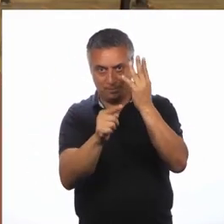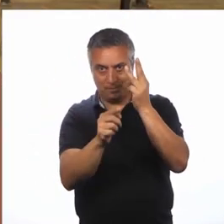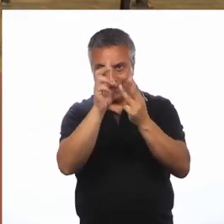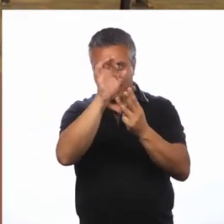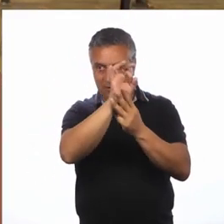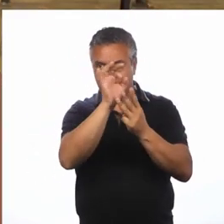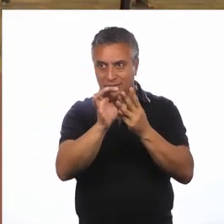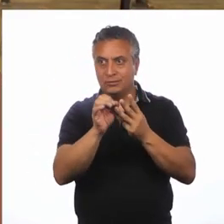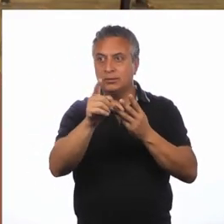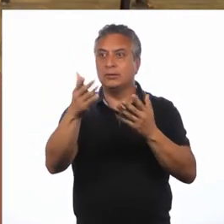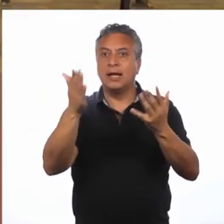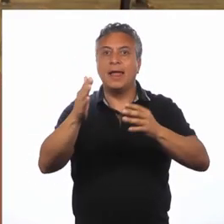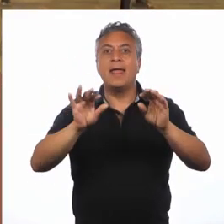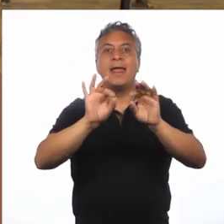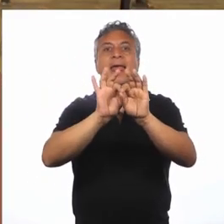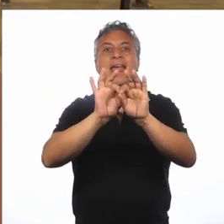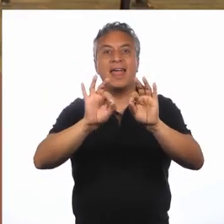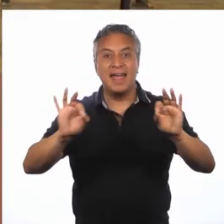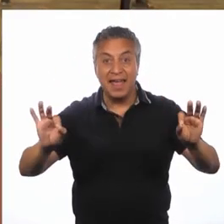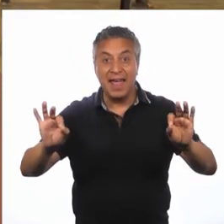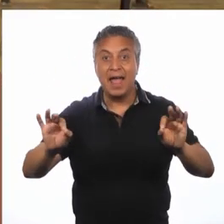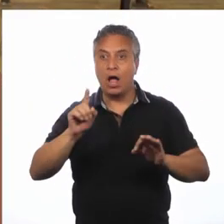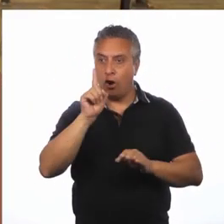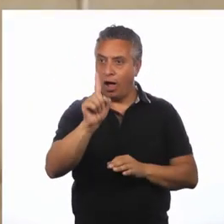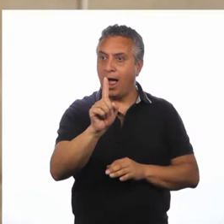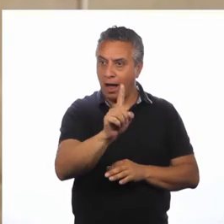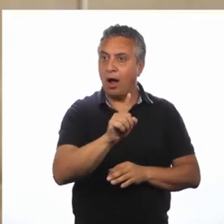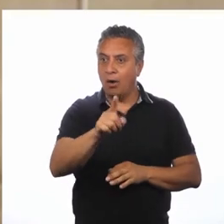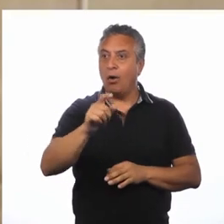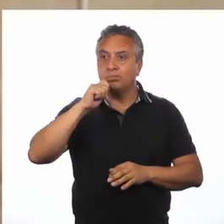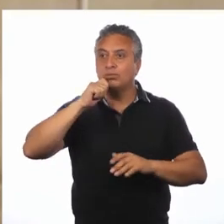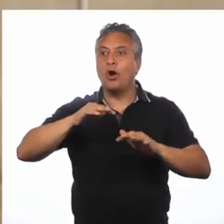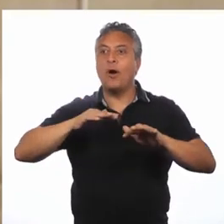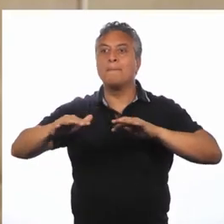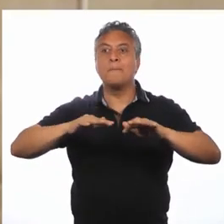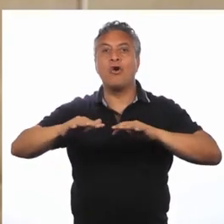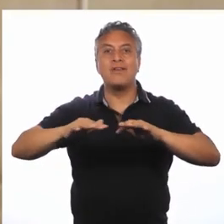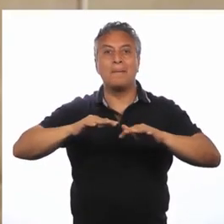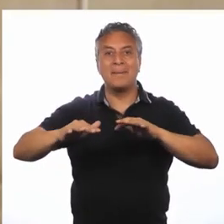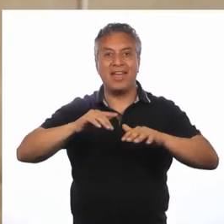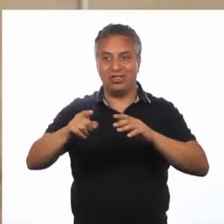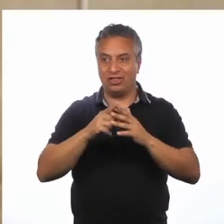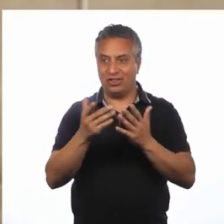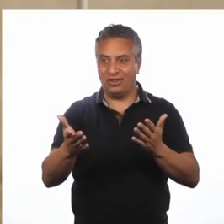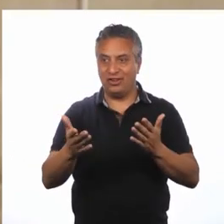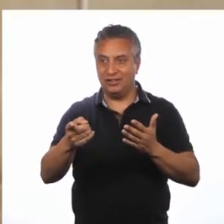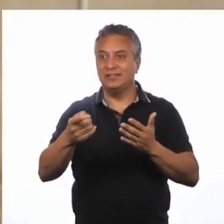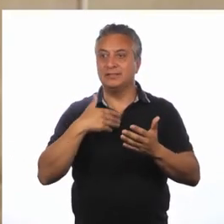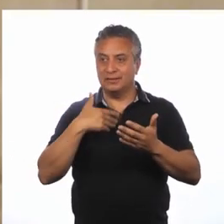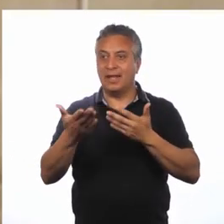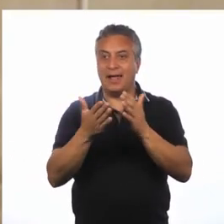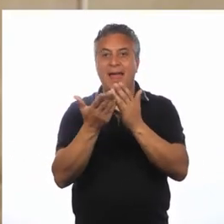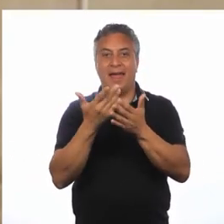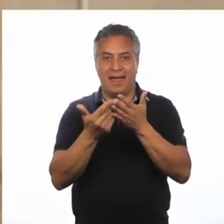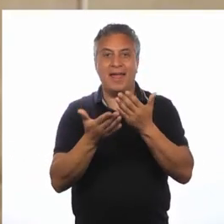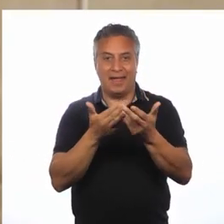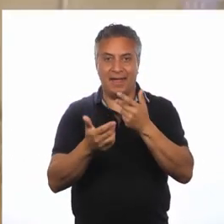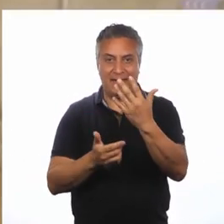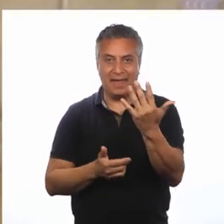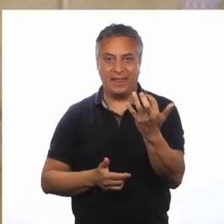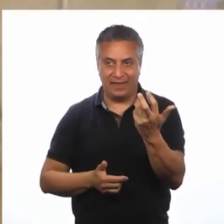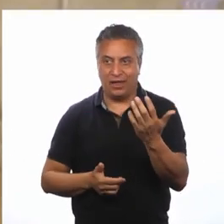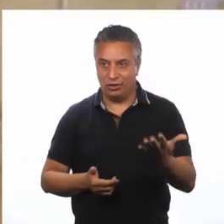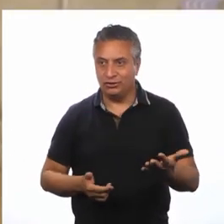Para agarrar Un hilo En cada segmento Y generar Movimiento A nuestros dedos